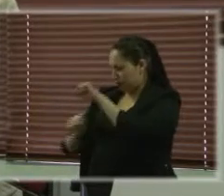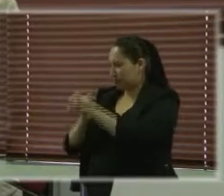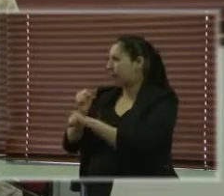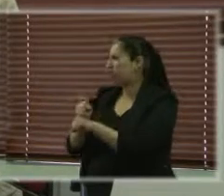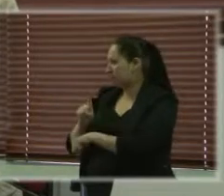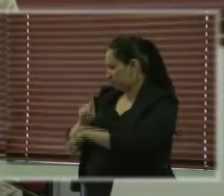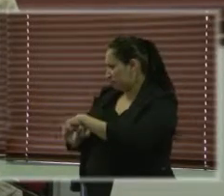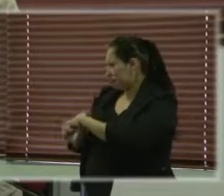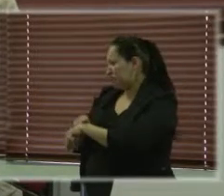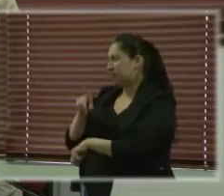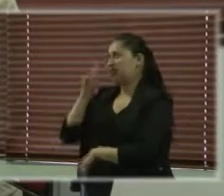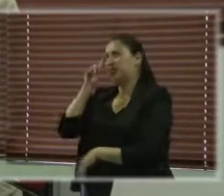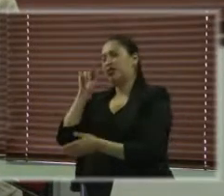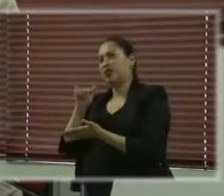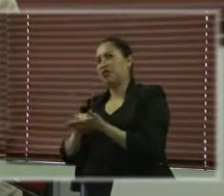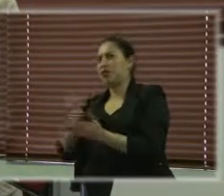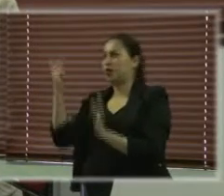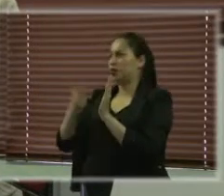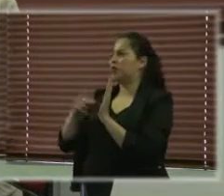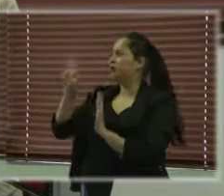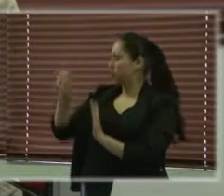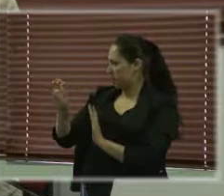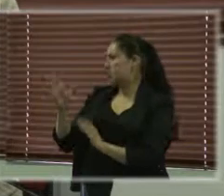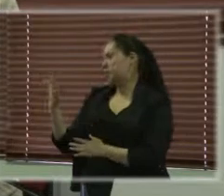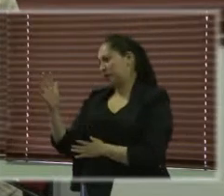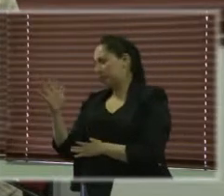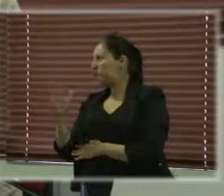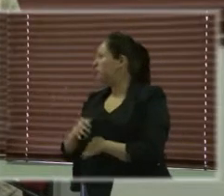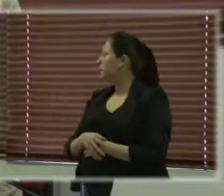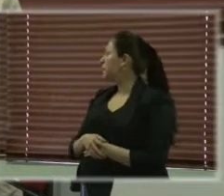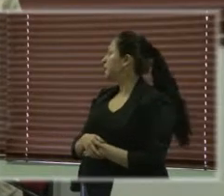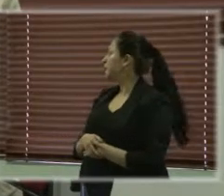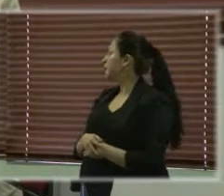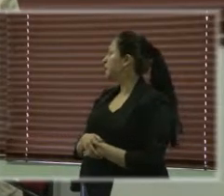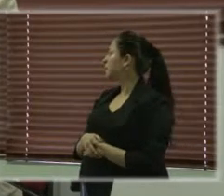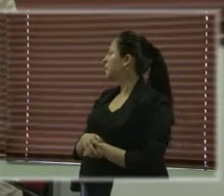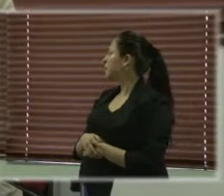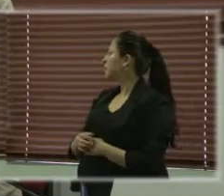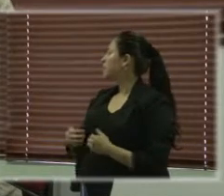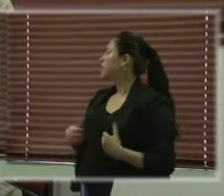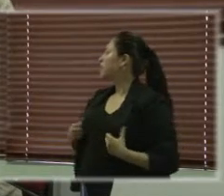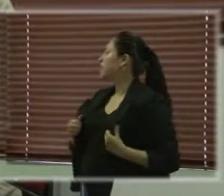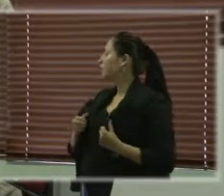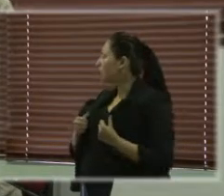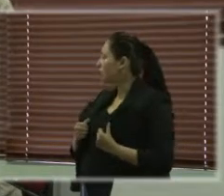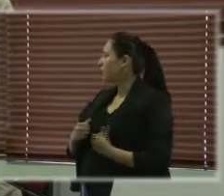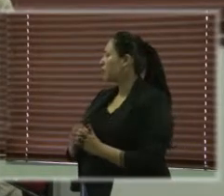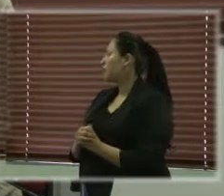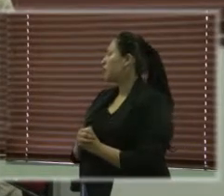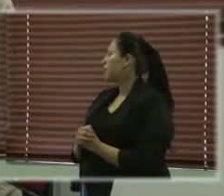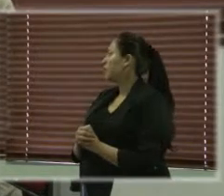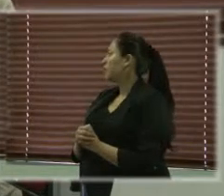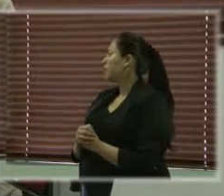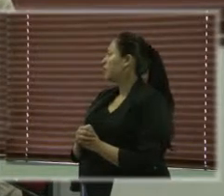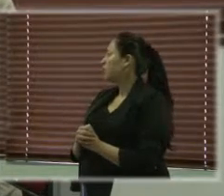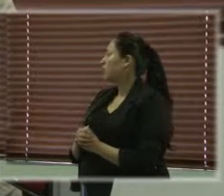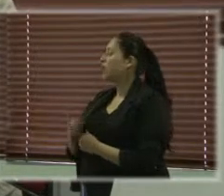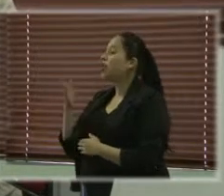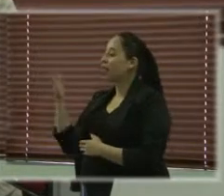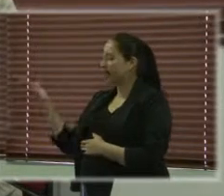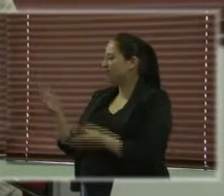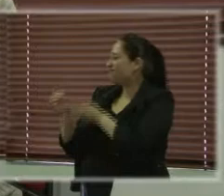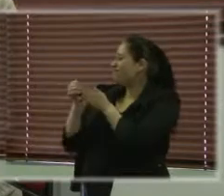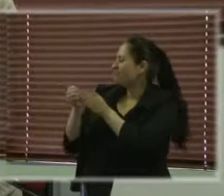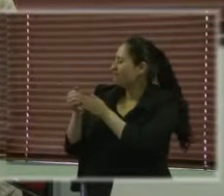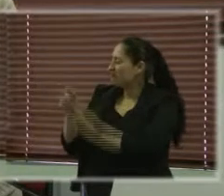si no mal recuerdo, habrá sido como 2009, por ahí. Y básicamente lo que consiste